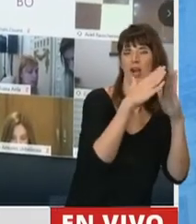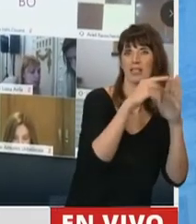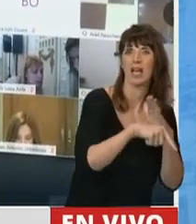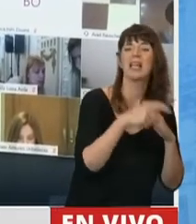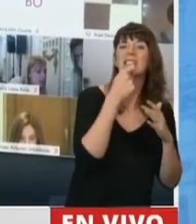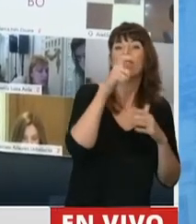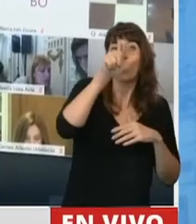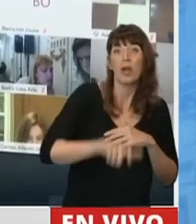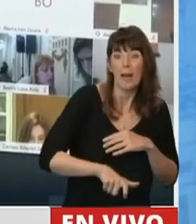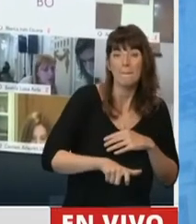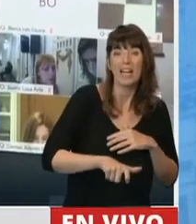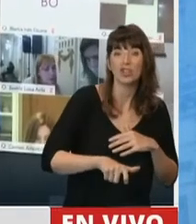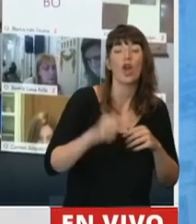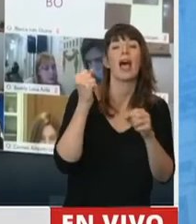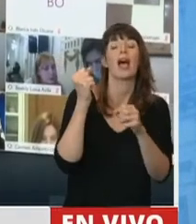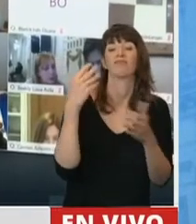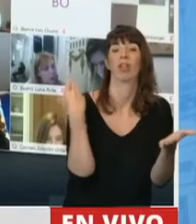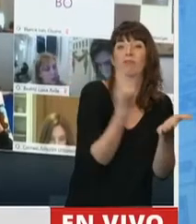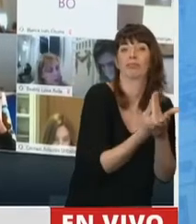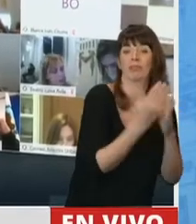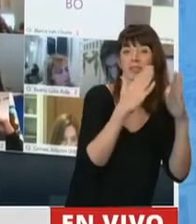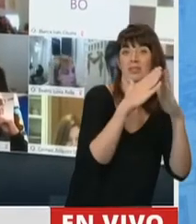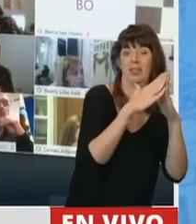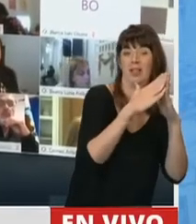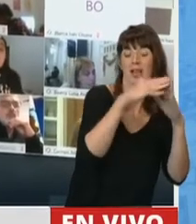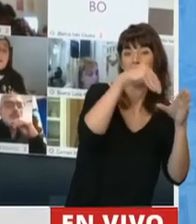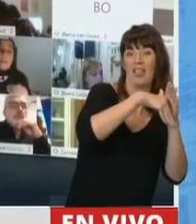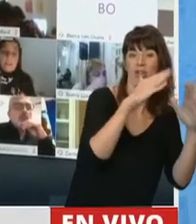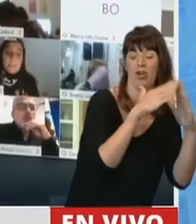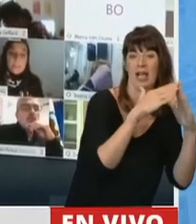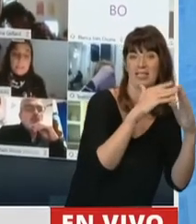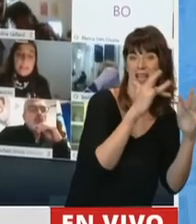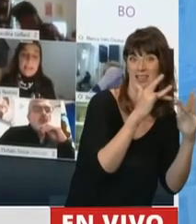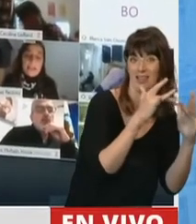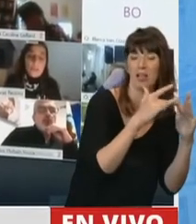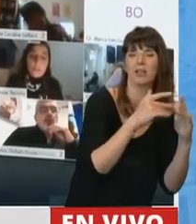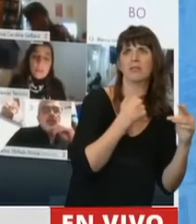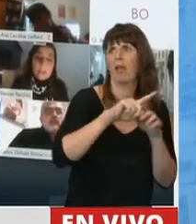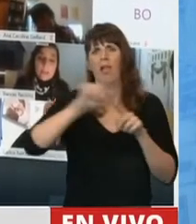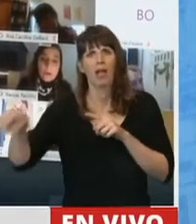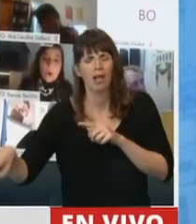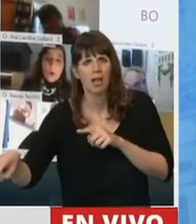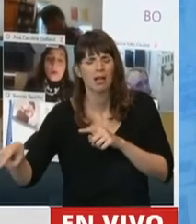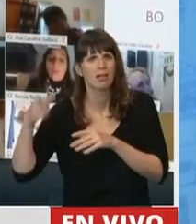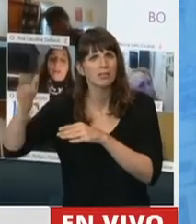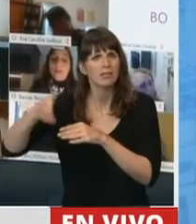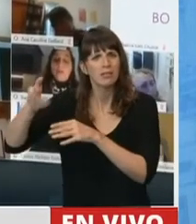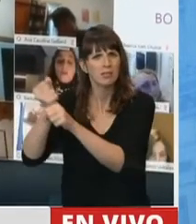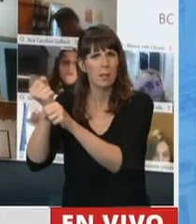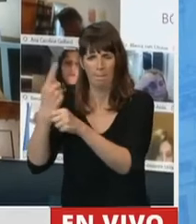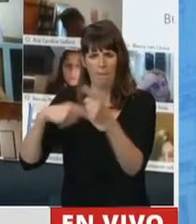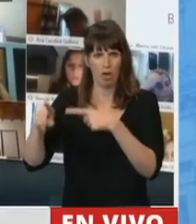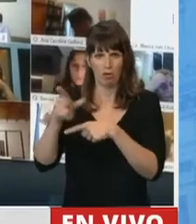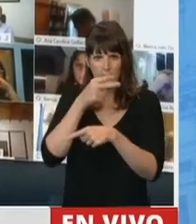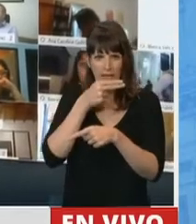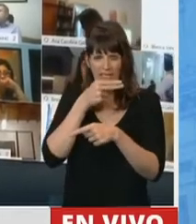volver a trabajar de manera presencial en su lugar de trabajo cuando esto nunca estuvo contemplado en el contrato de